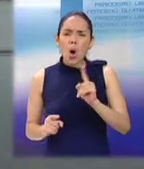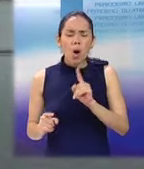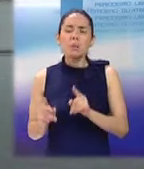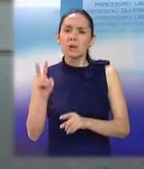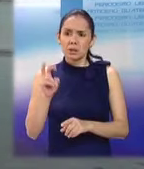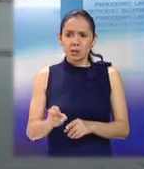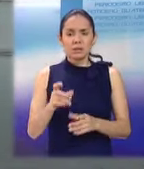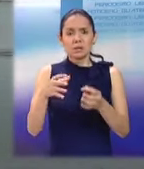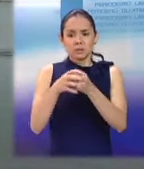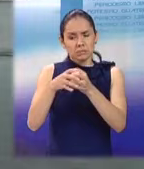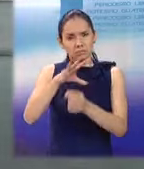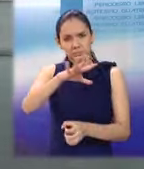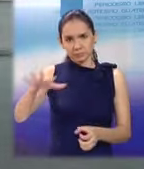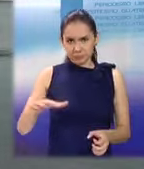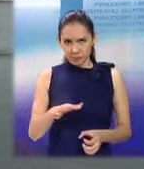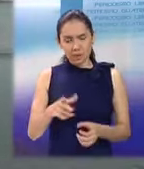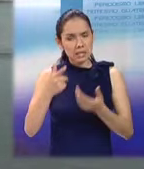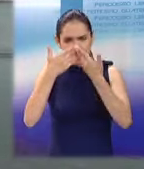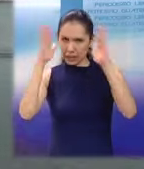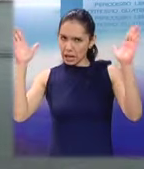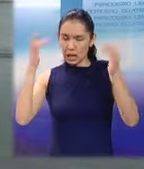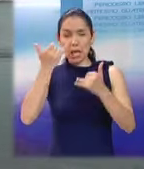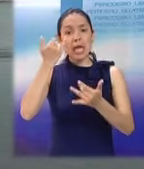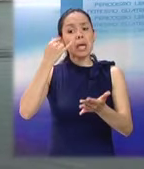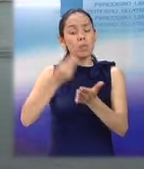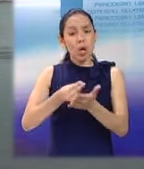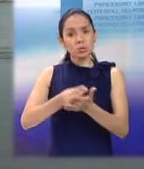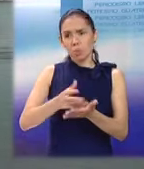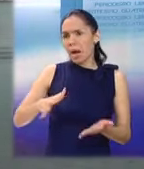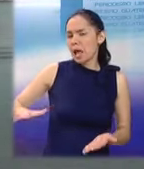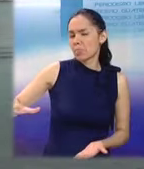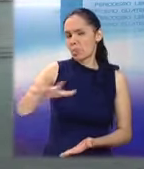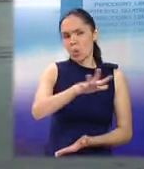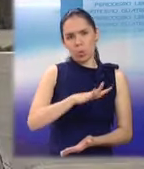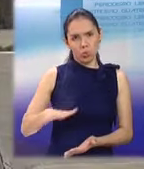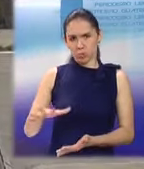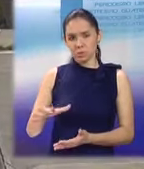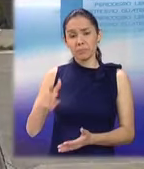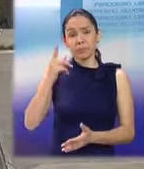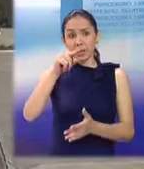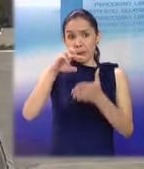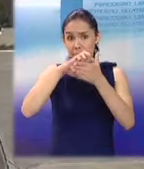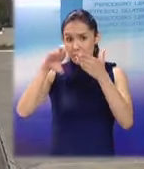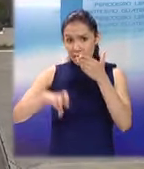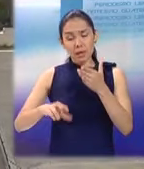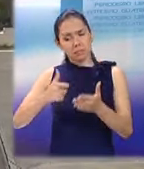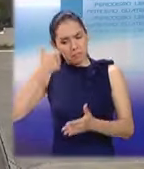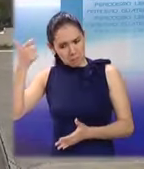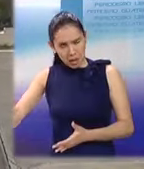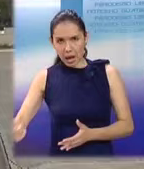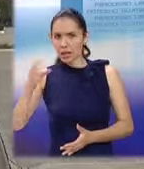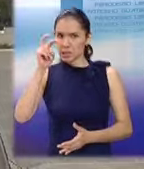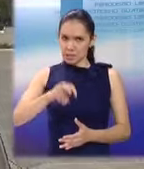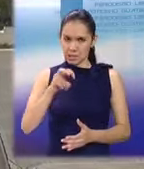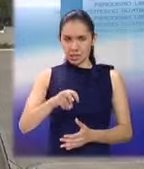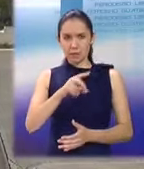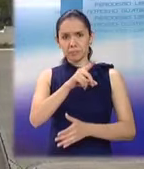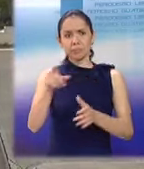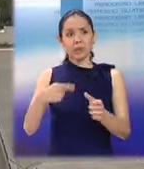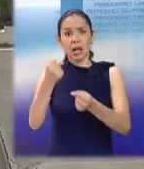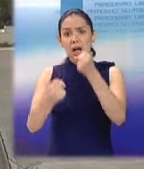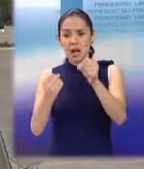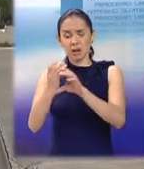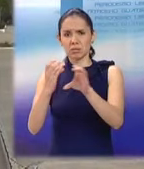ha sido el sector turismo. Es general, es general. Todos los que transiten en Flores tienen que hacerlo. Los transportistas han